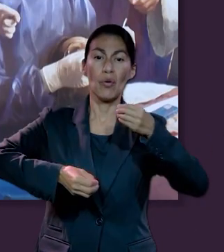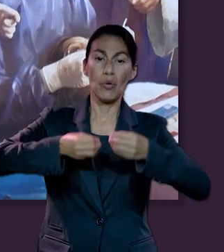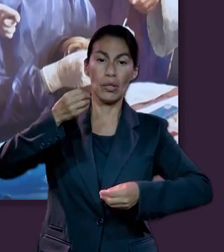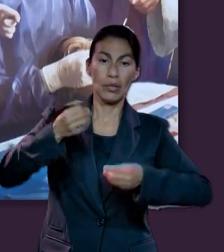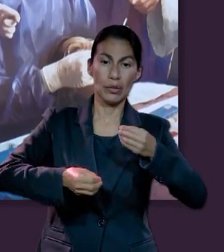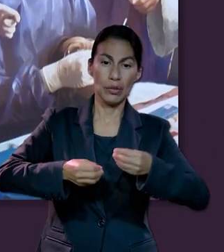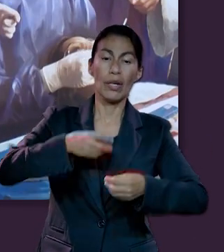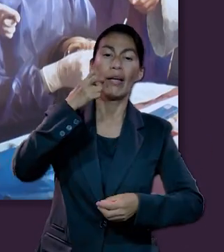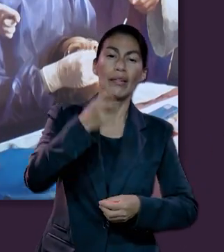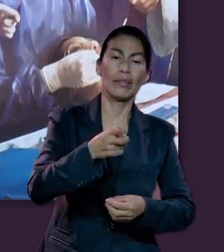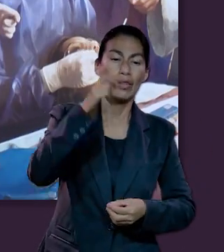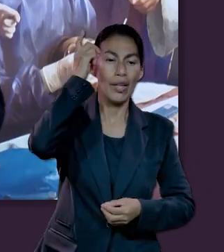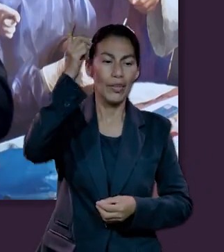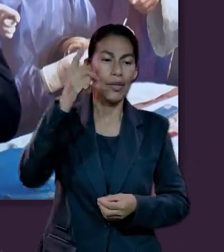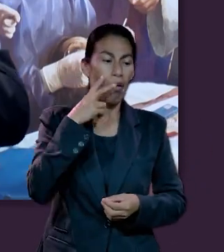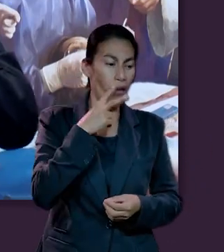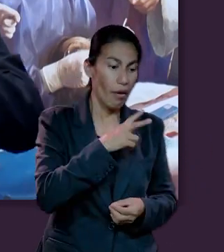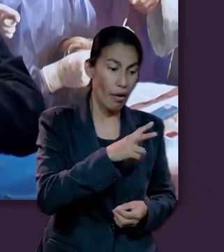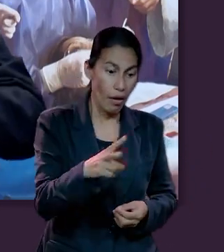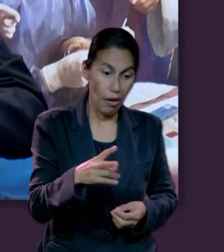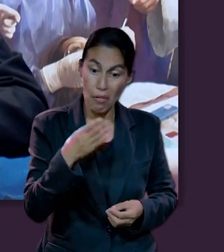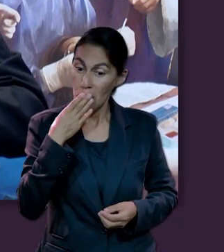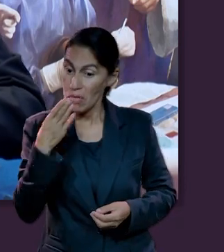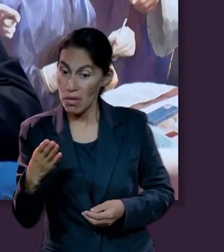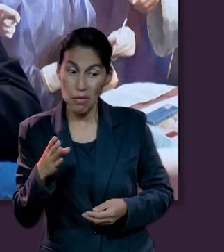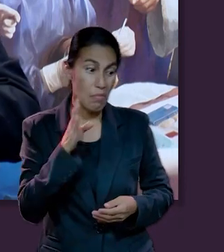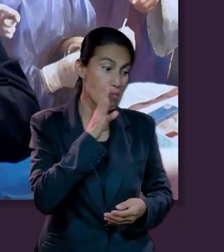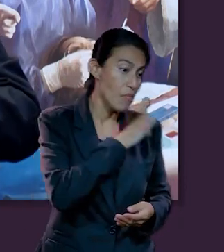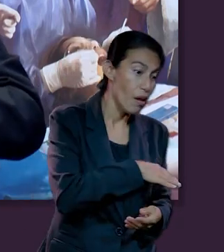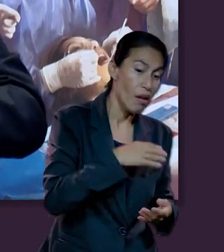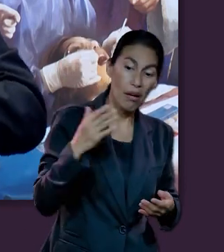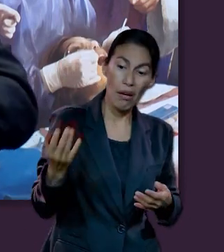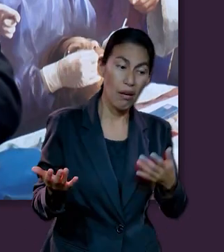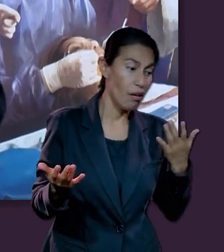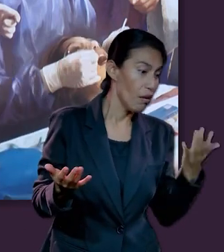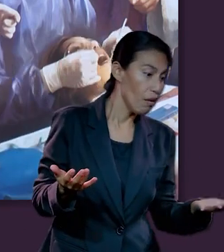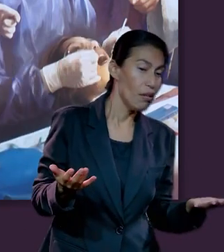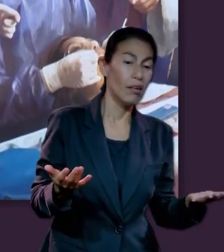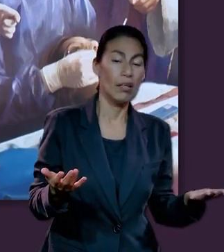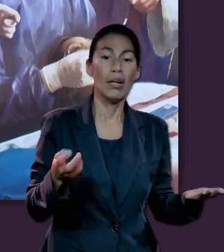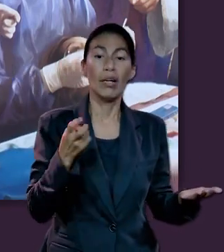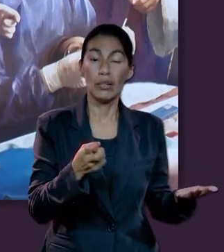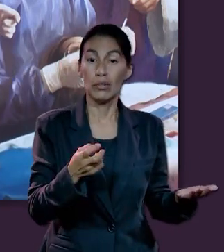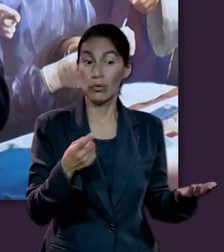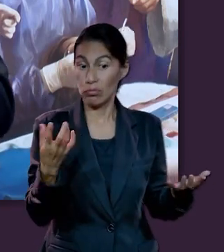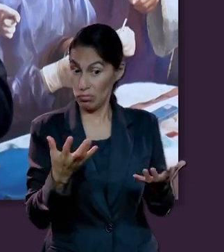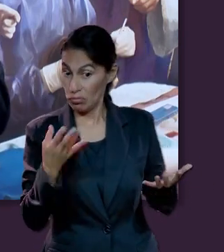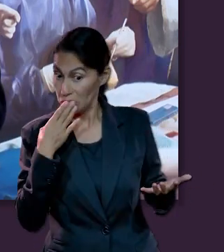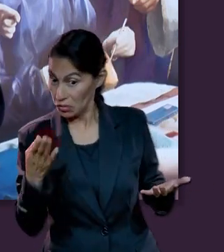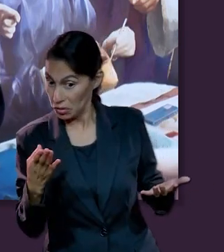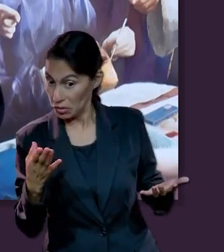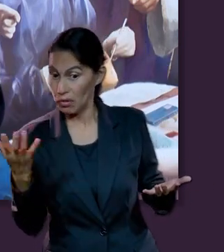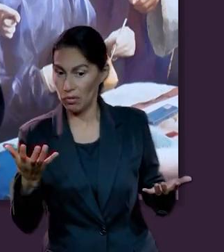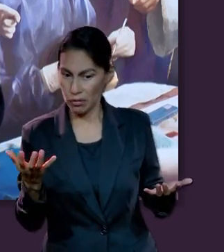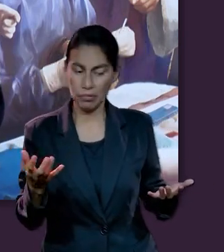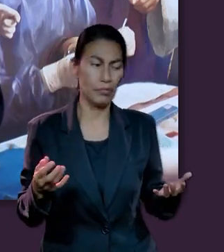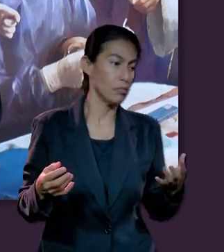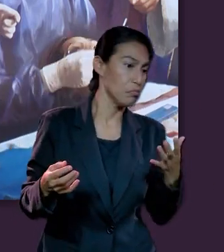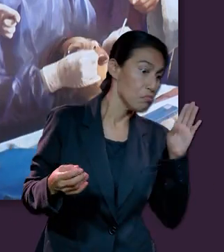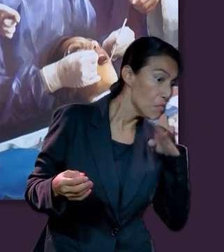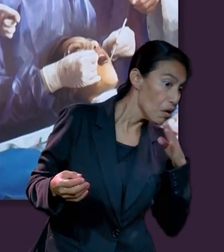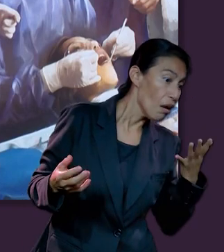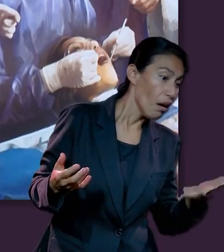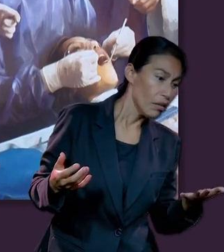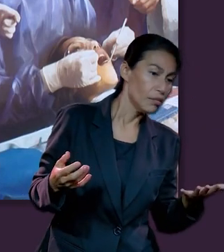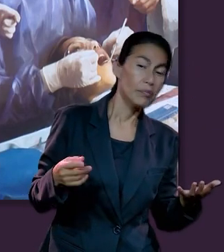juicio él pueda entonces separar ahora sí quienes van a la izquierda, quienes van a la derecha, de acuerdo a si han